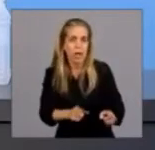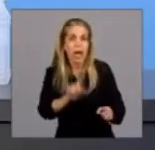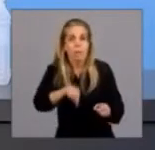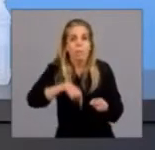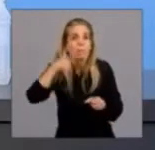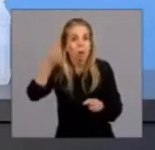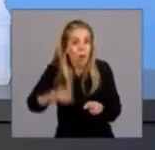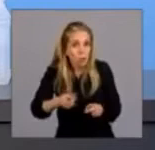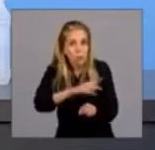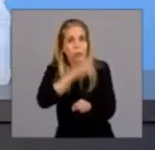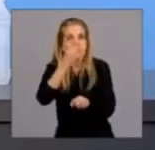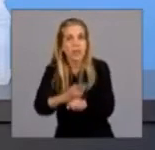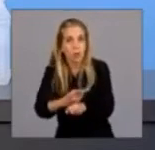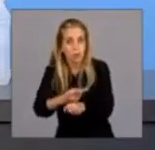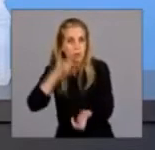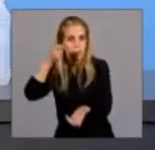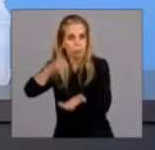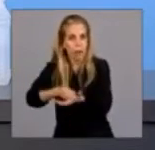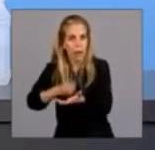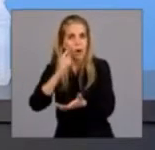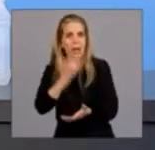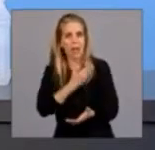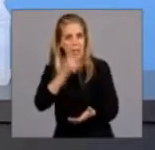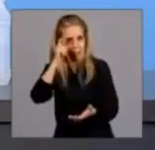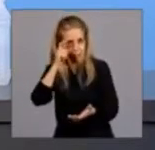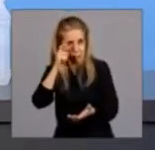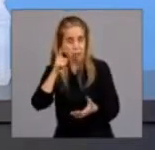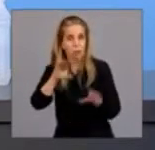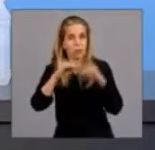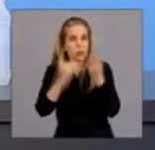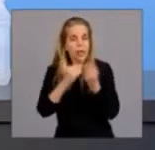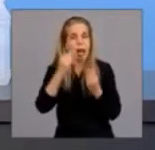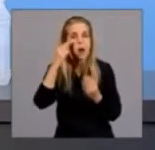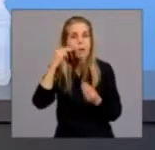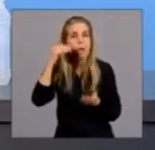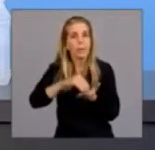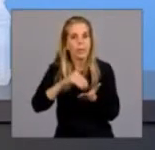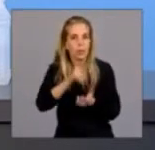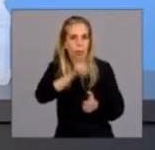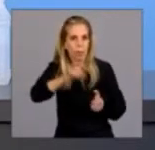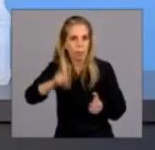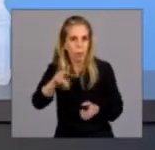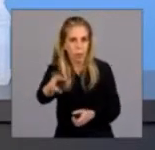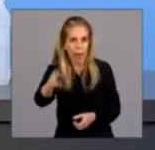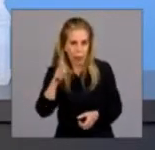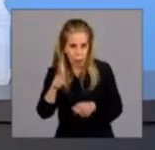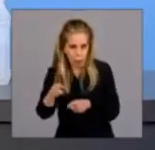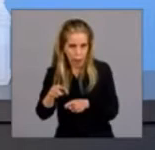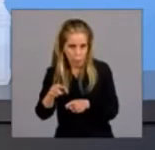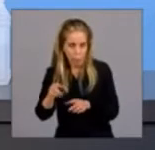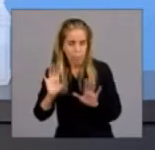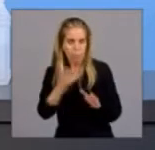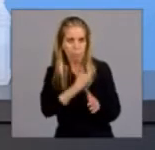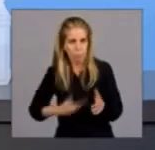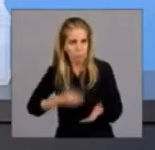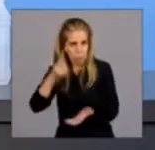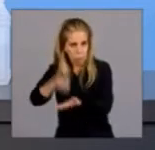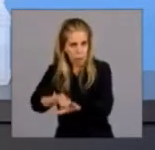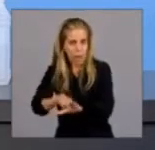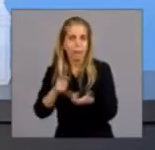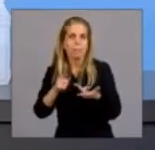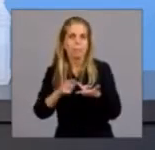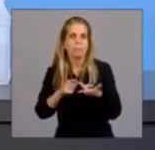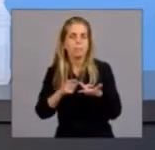el segundo pago del IFE, que va a alcanzar a 9 millones de personas. Vamos a seguir colaborando con